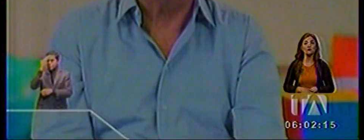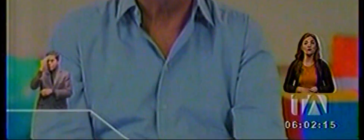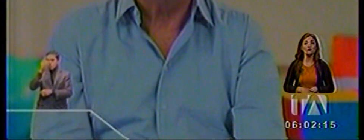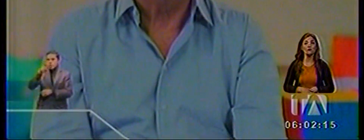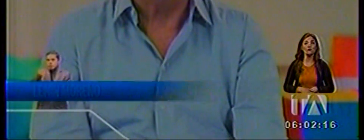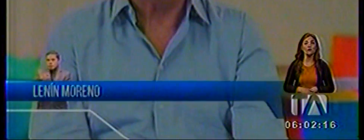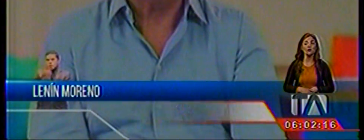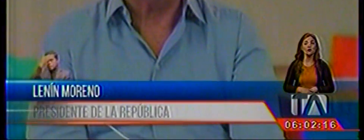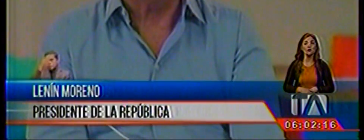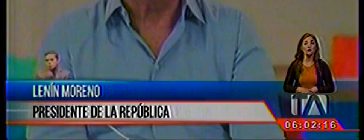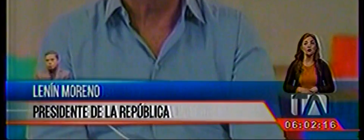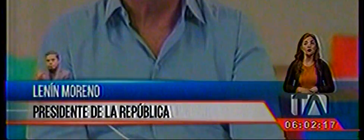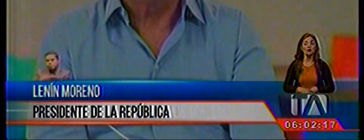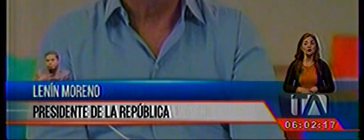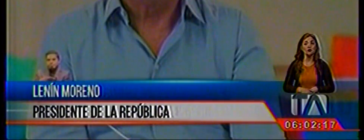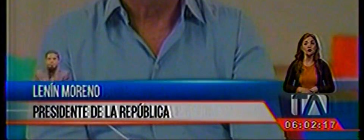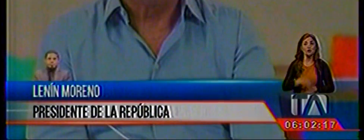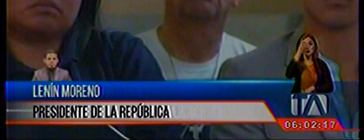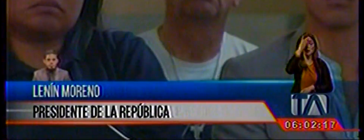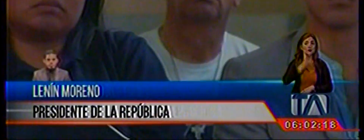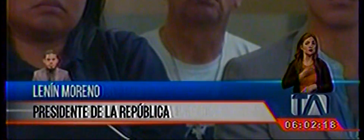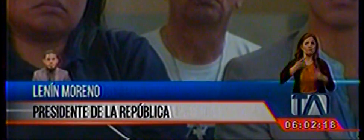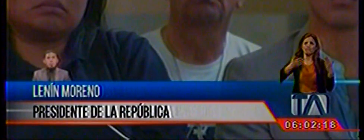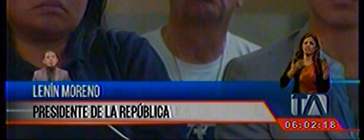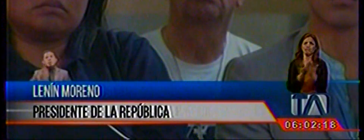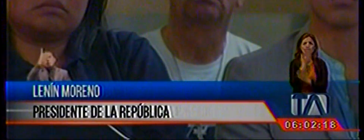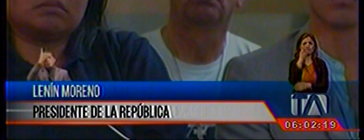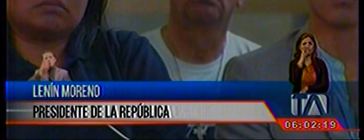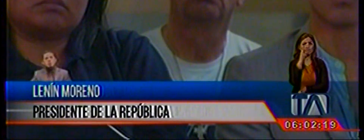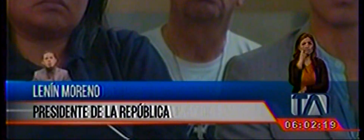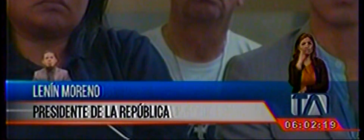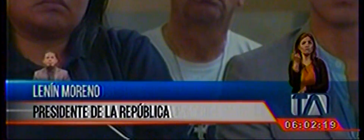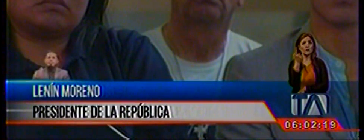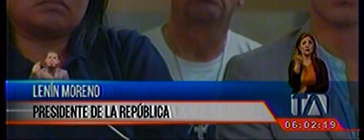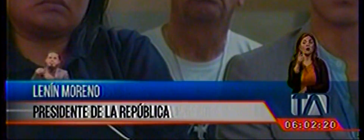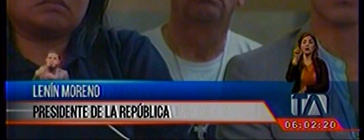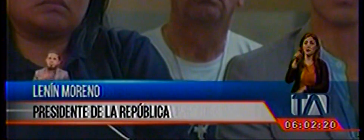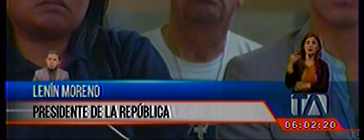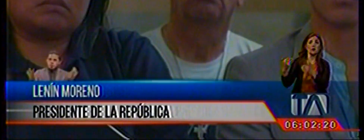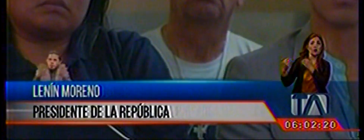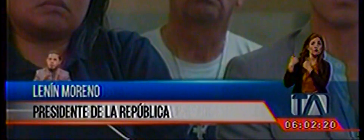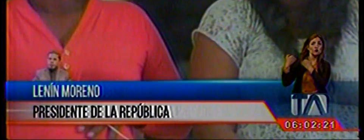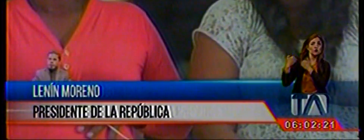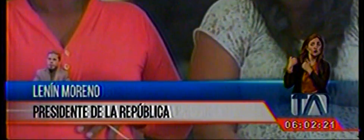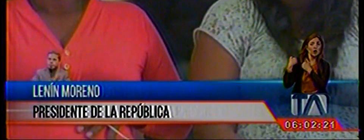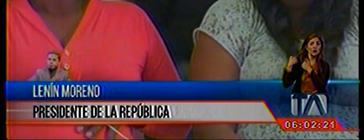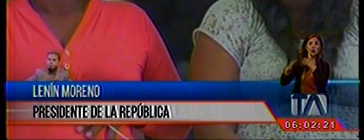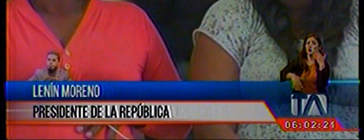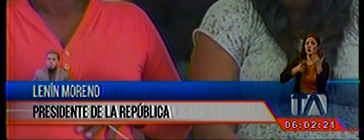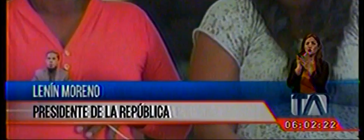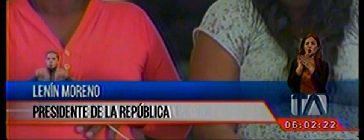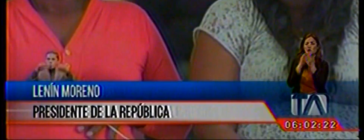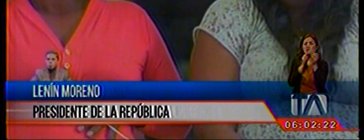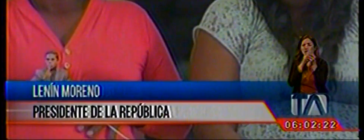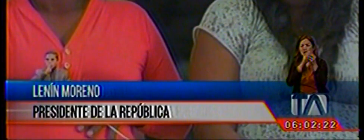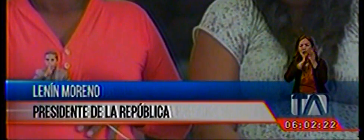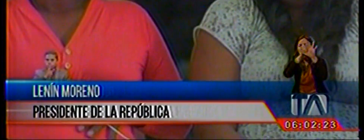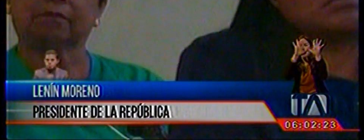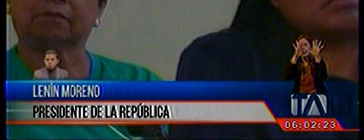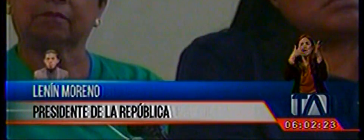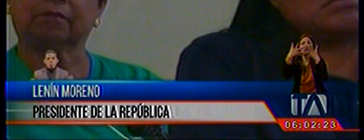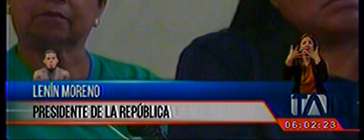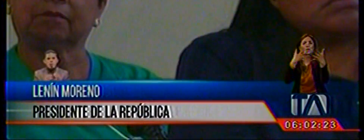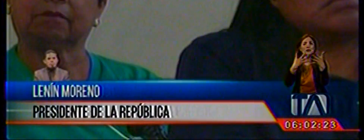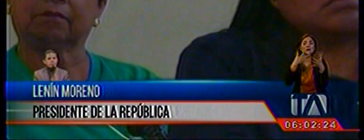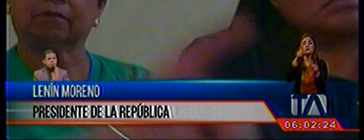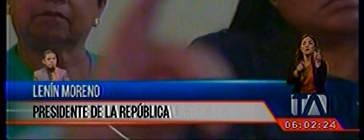Debemos tomar nuevas decisiones. Decisiones que sean responsables, que sean transparentes, que sean justas, sobre todo y